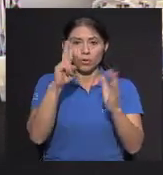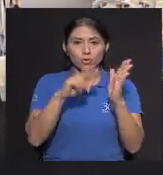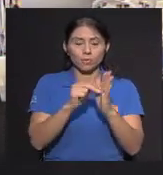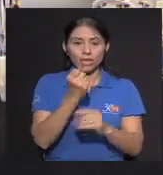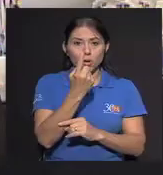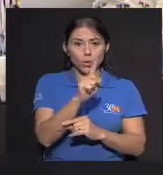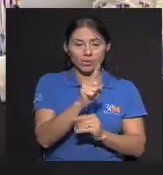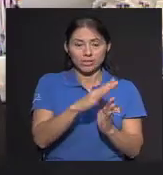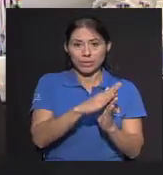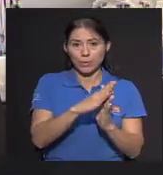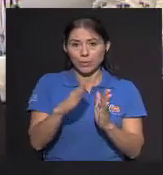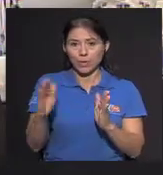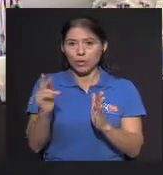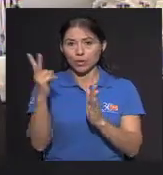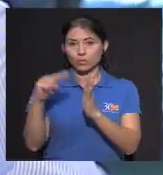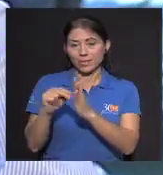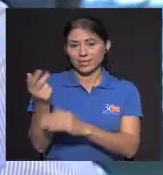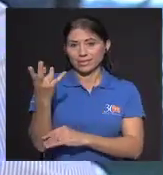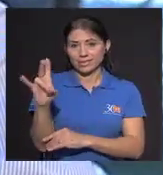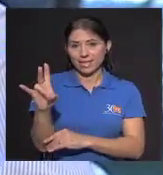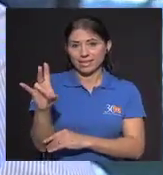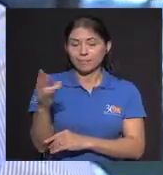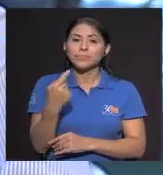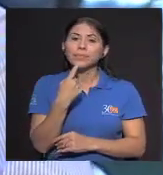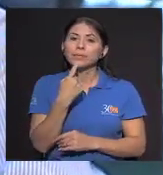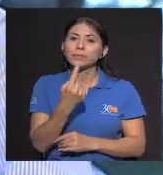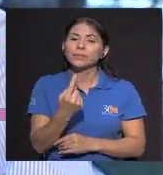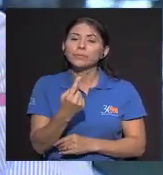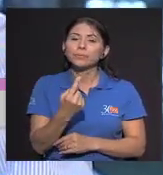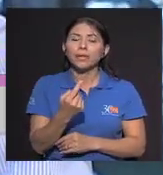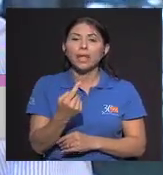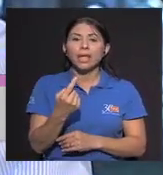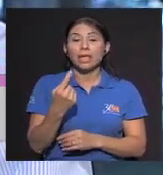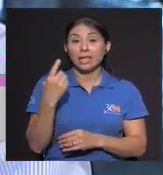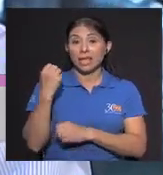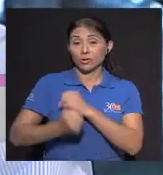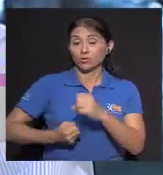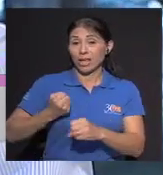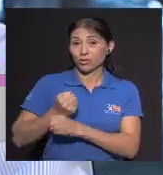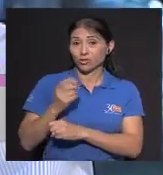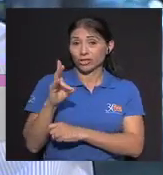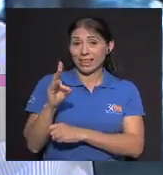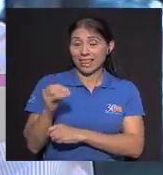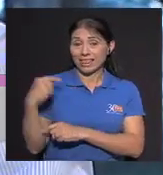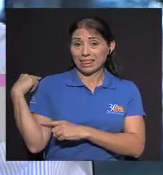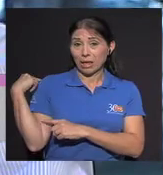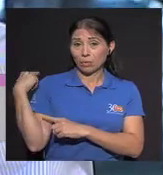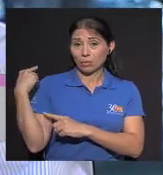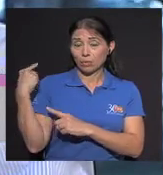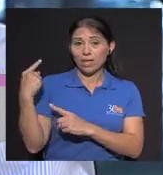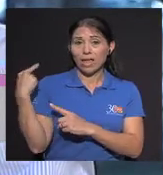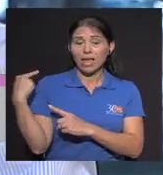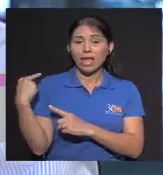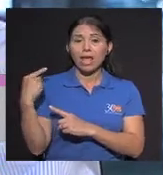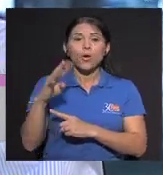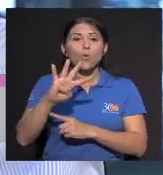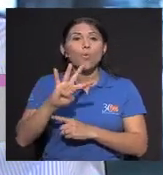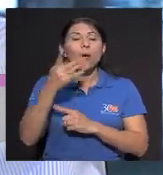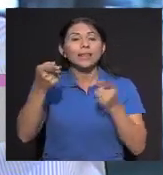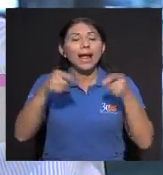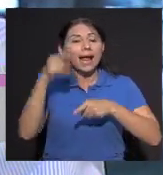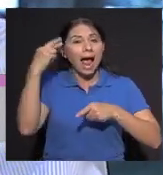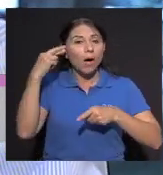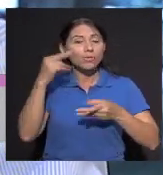los años 2011 al 2017 Se apunta que el cáncer para los años 70 todavía era la cuarta causa